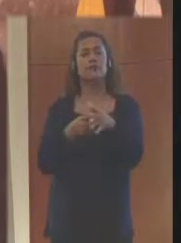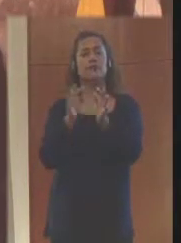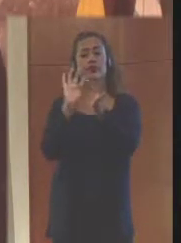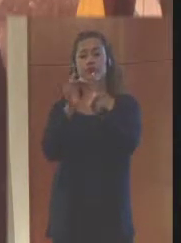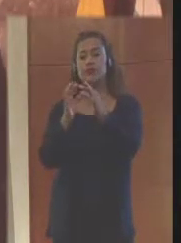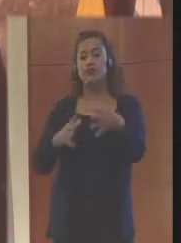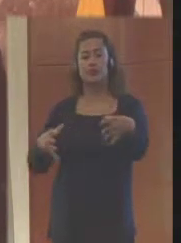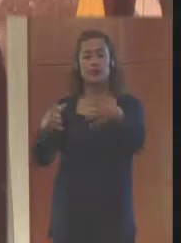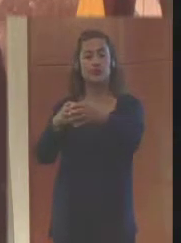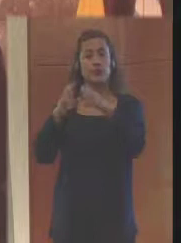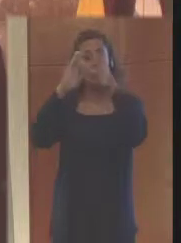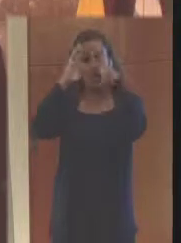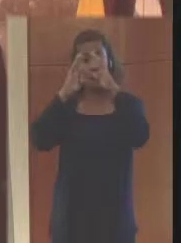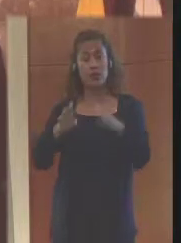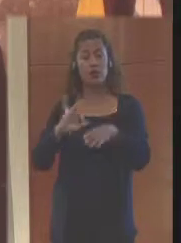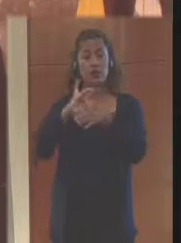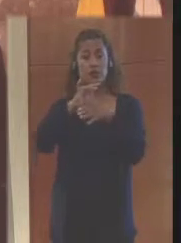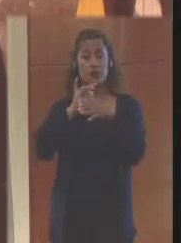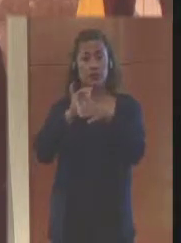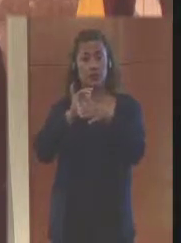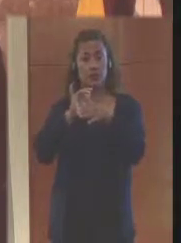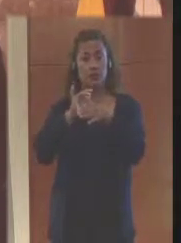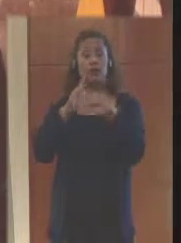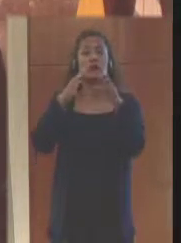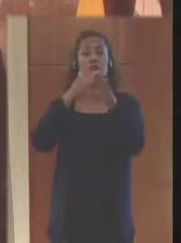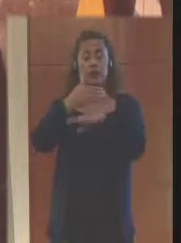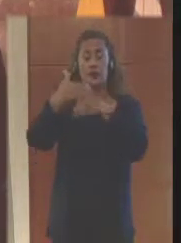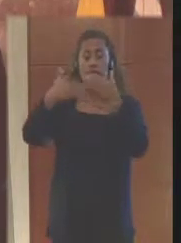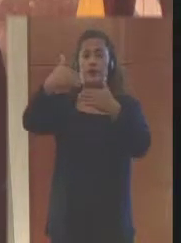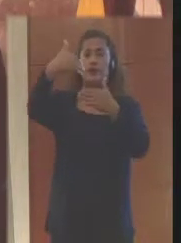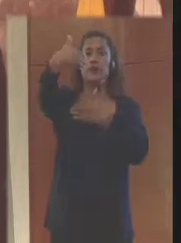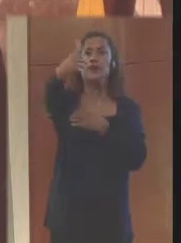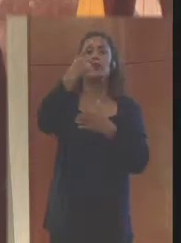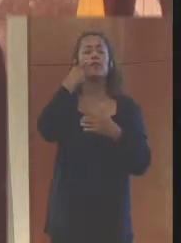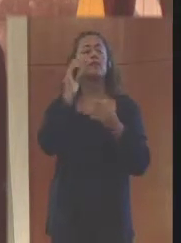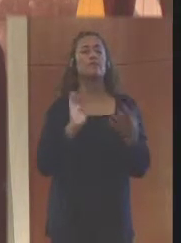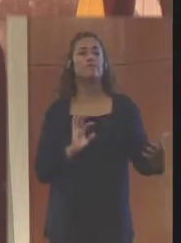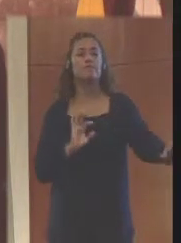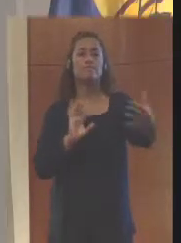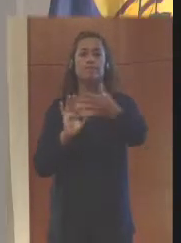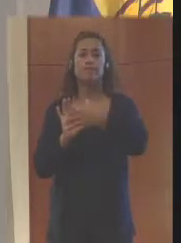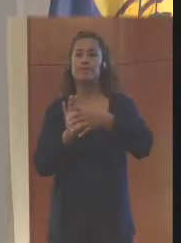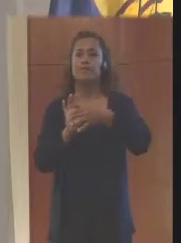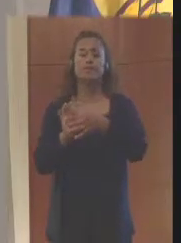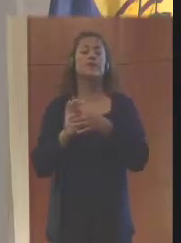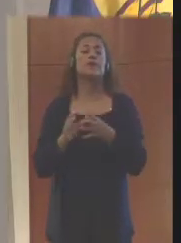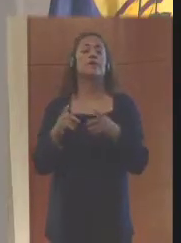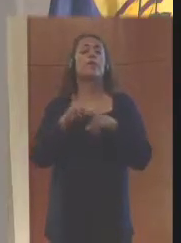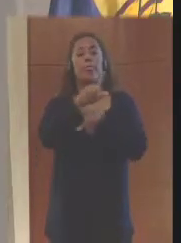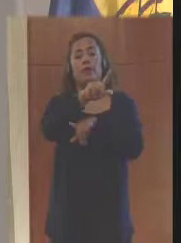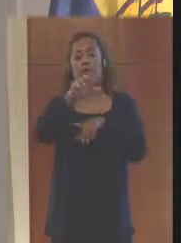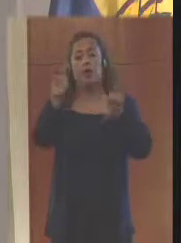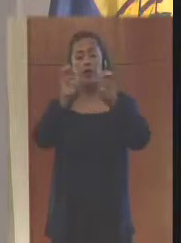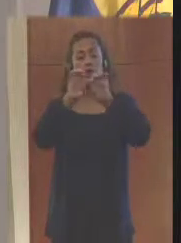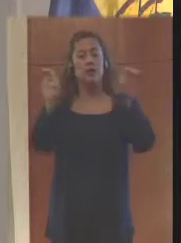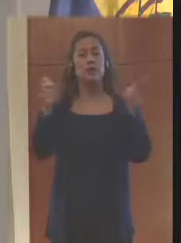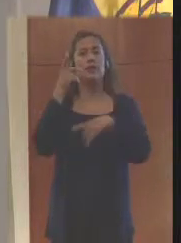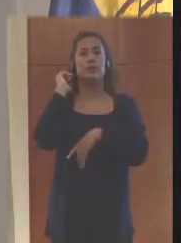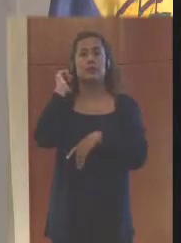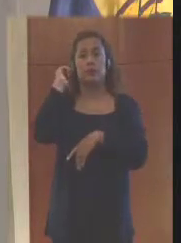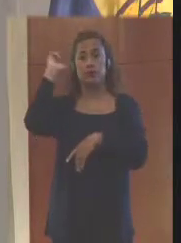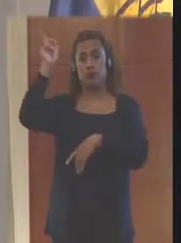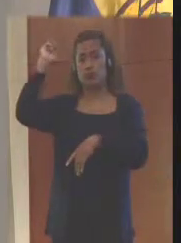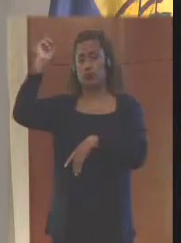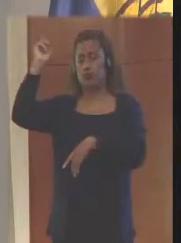prevención y atención de desastres. Y desde allí se ha tenido permanentemente esa vinculación del sector privado con el liderazgo de